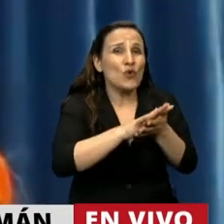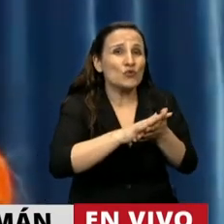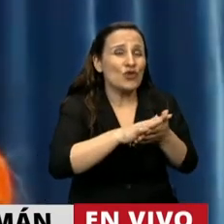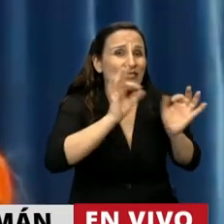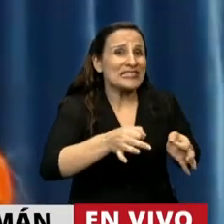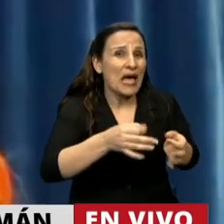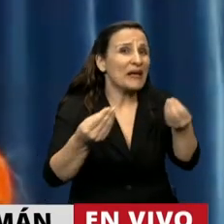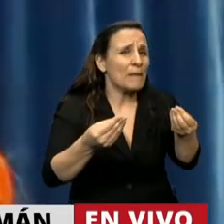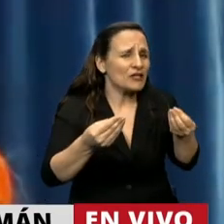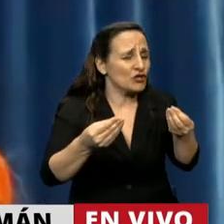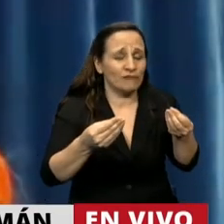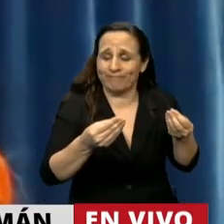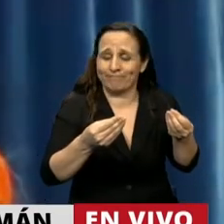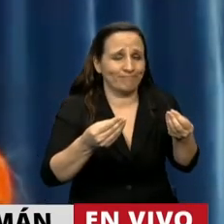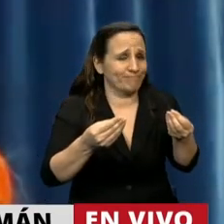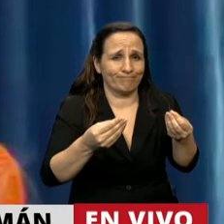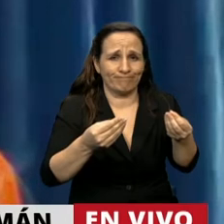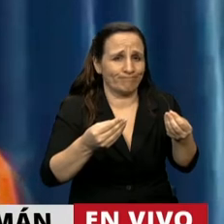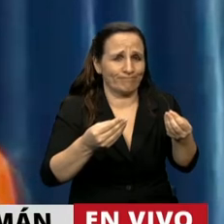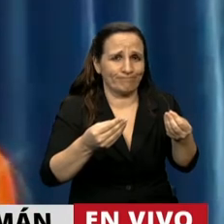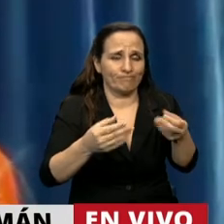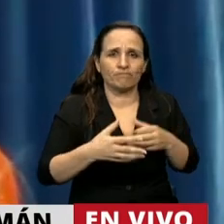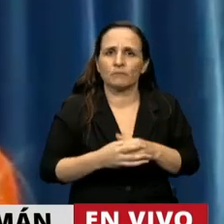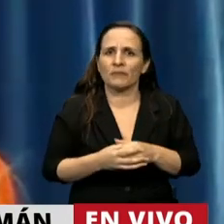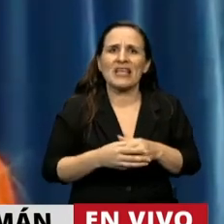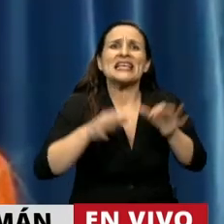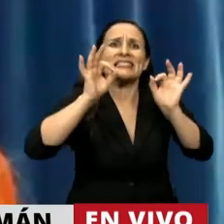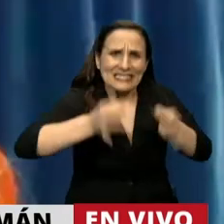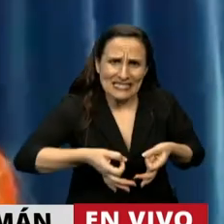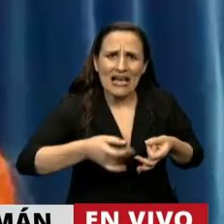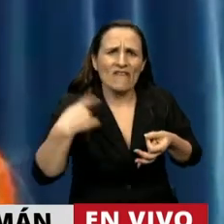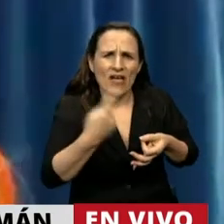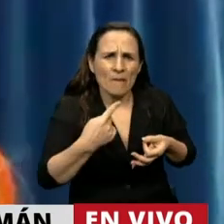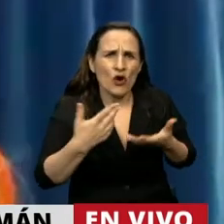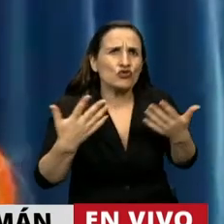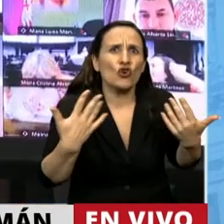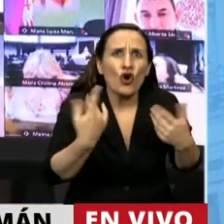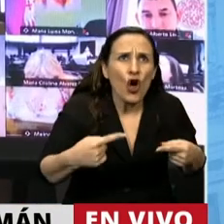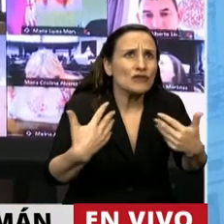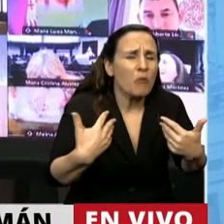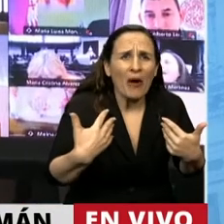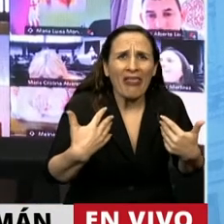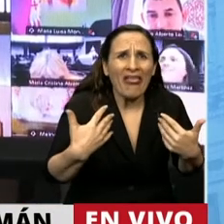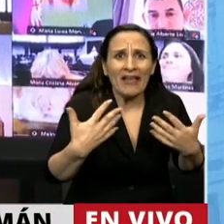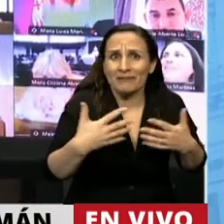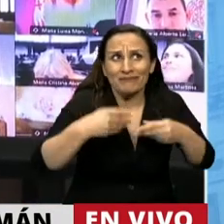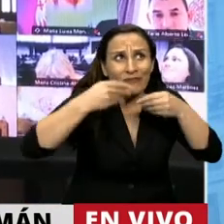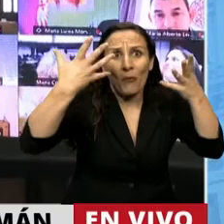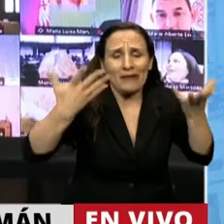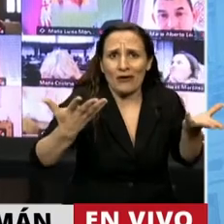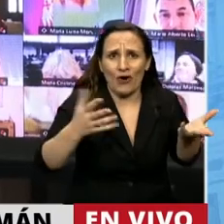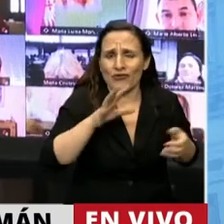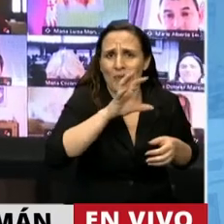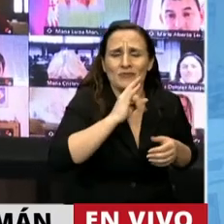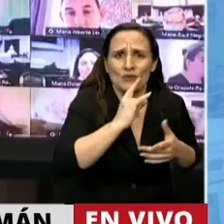La seguridad que le puede pasar a cualquiera, en cualquier momento y en cualquier lugar en Tucumán. La seguridad que si hay